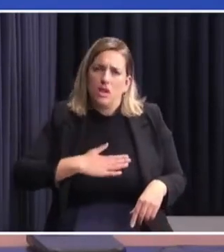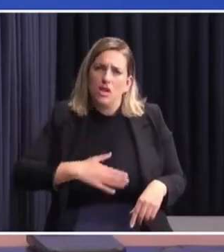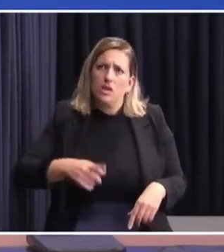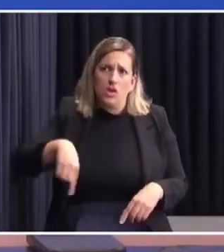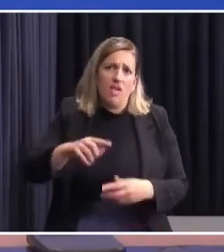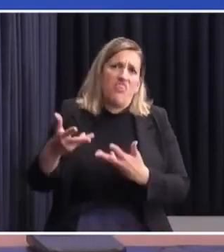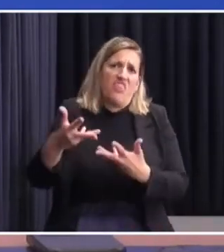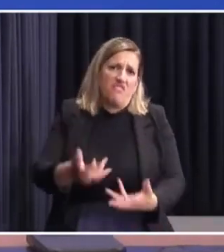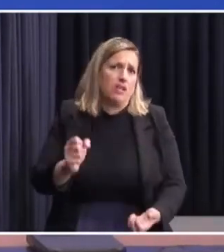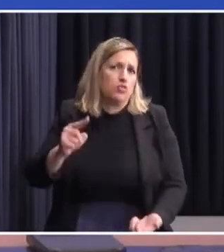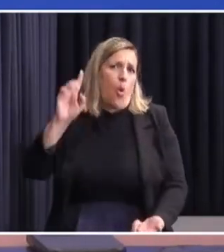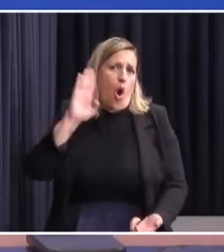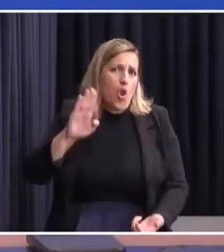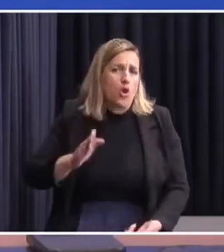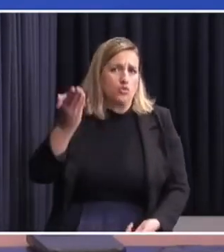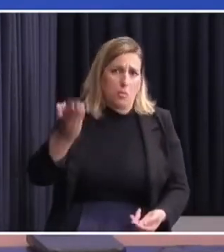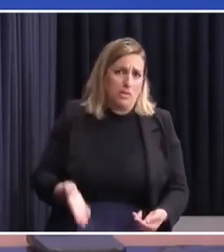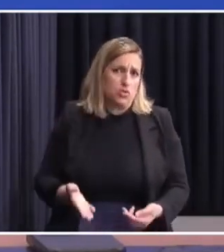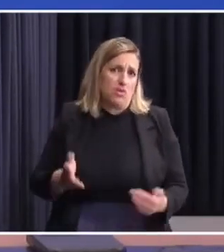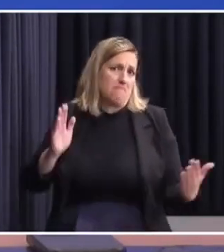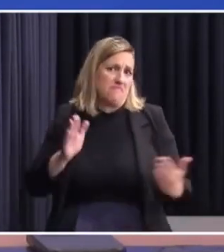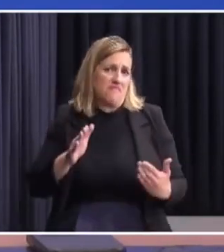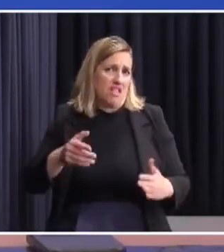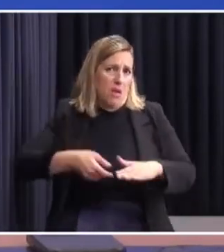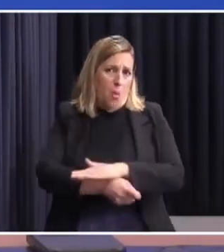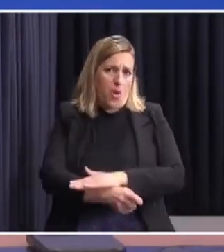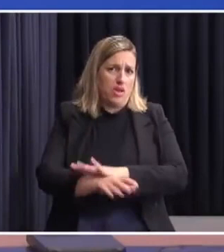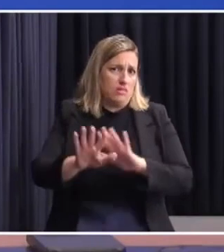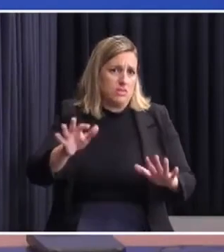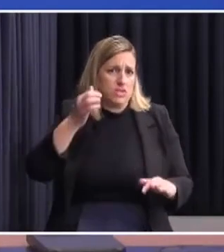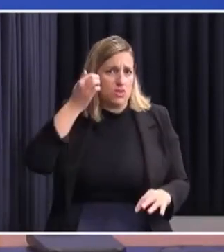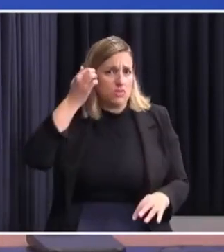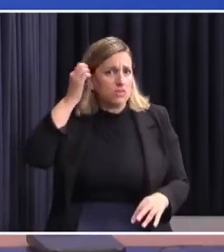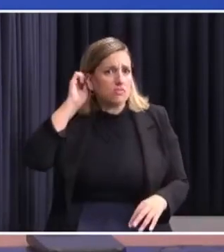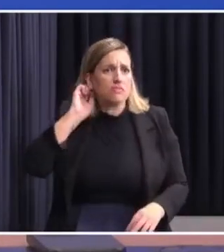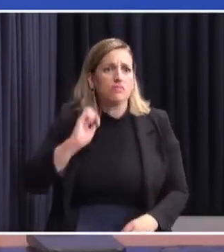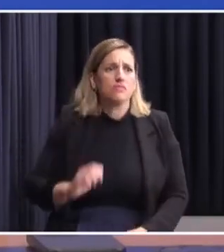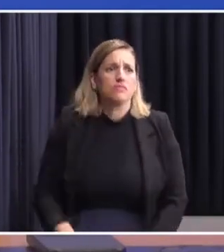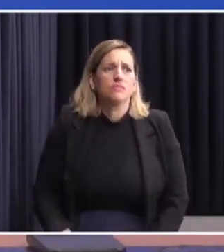defender su honor y su persona en el juzgado.